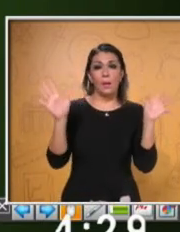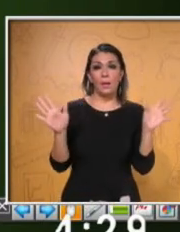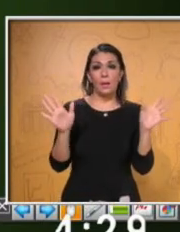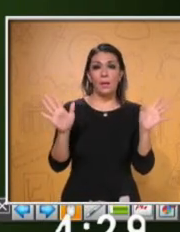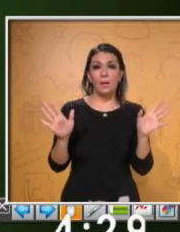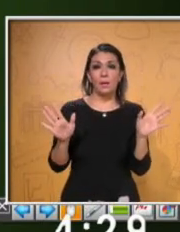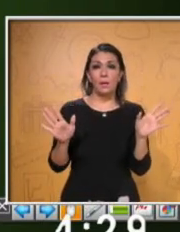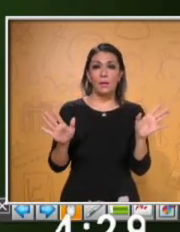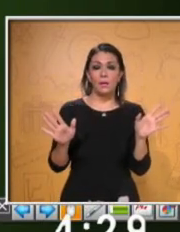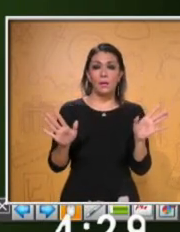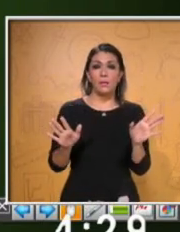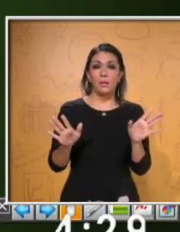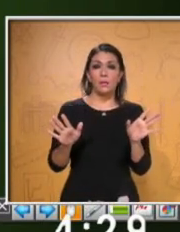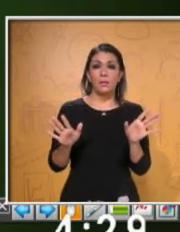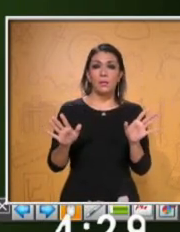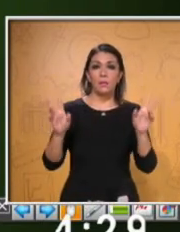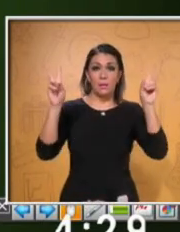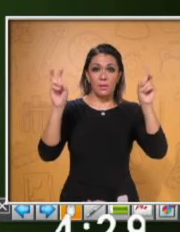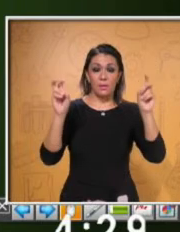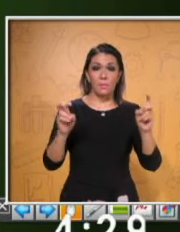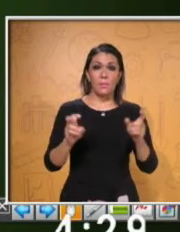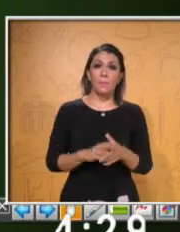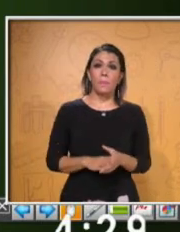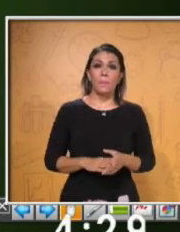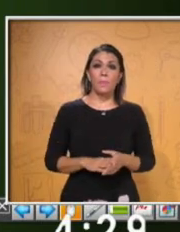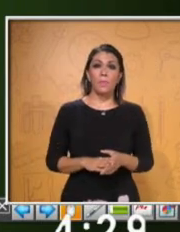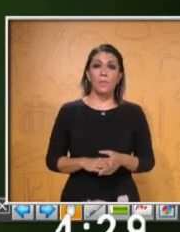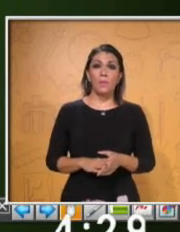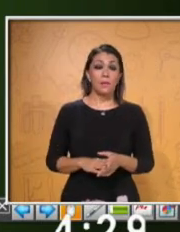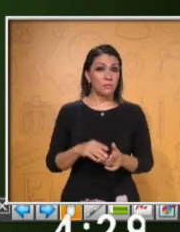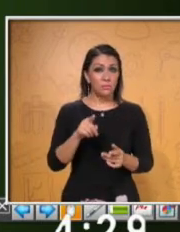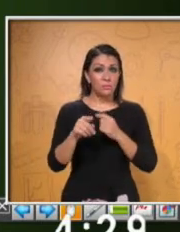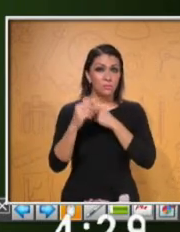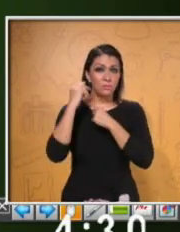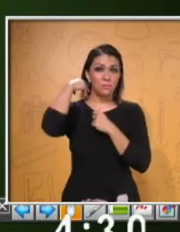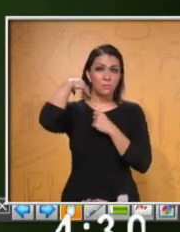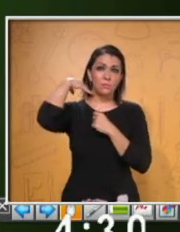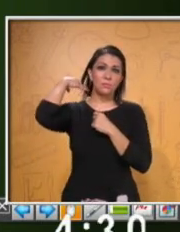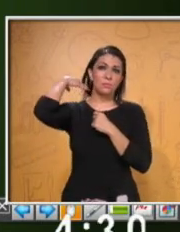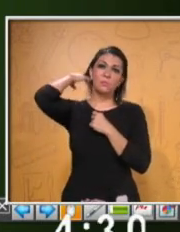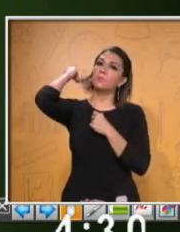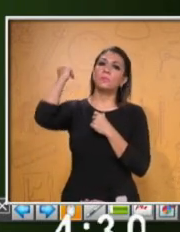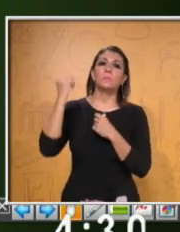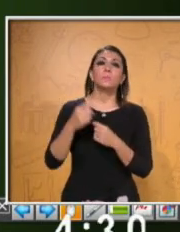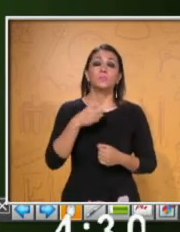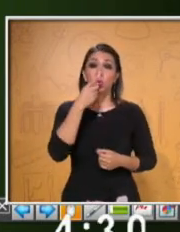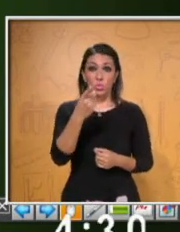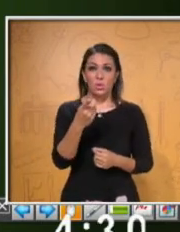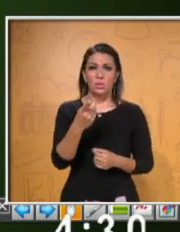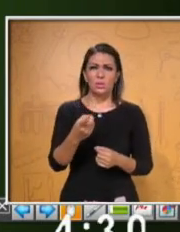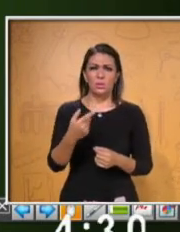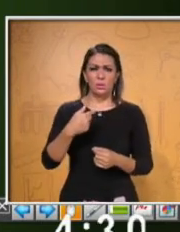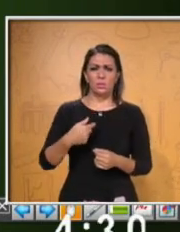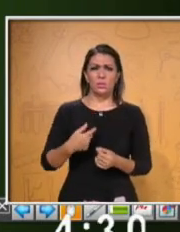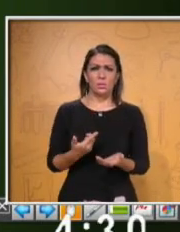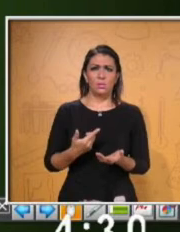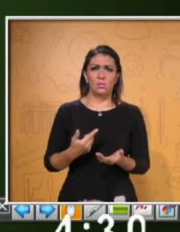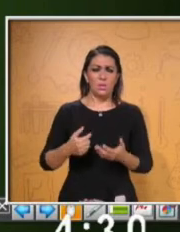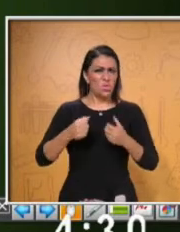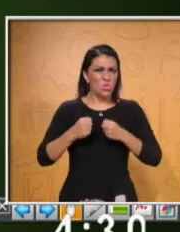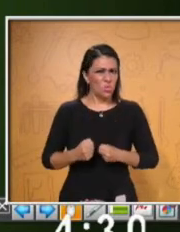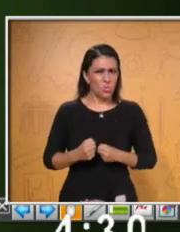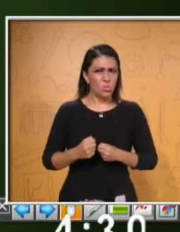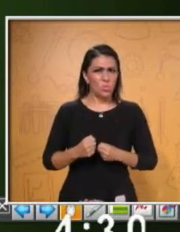Tenemos are you saying? Estás diciendo que... I'm not really sure. No estoy tan